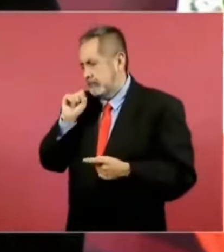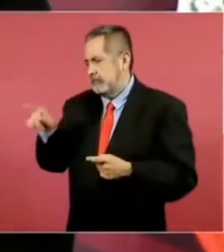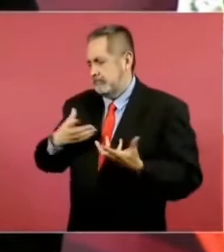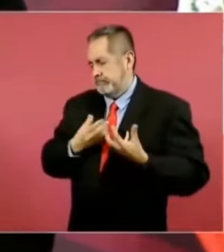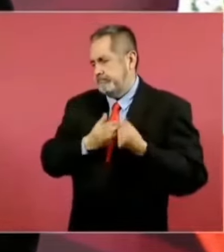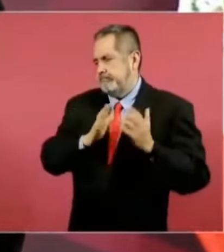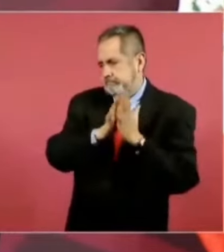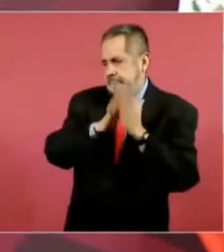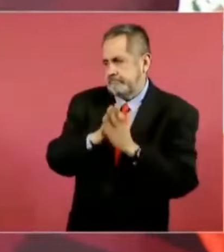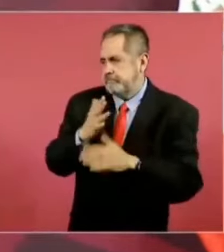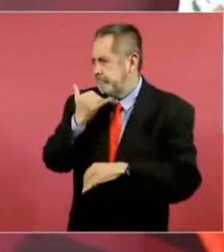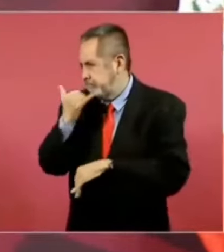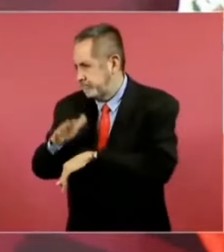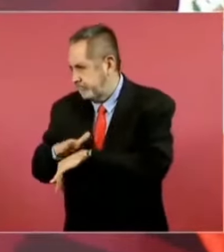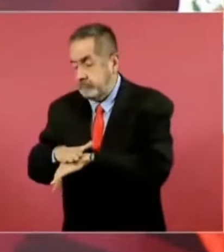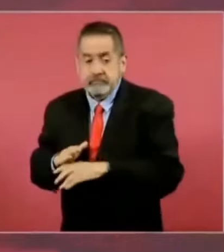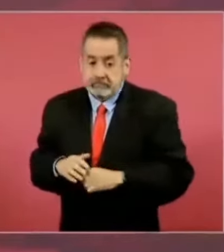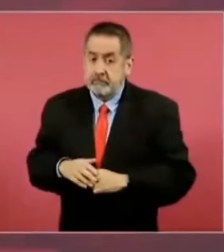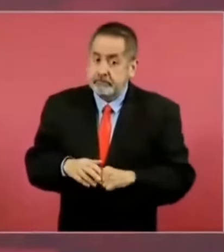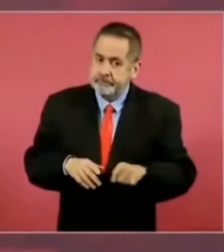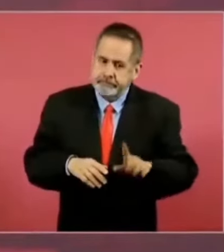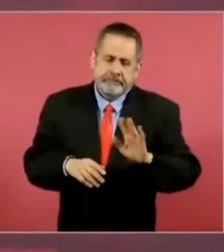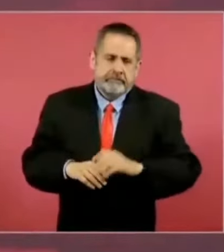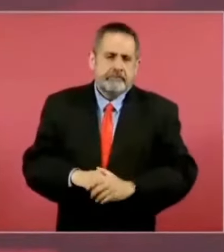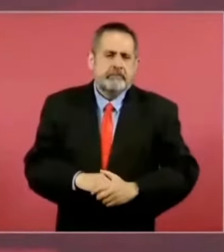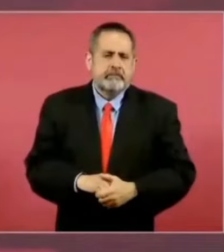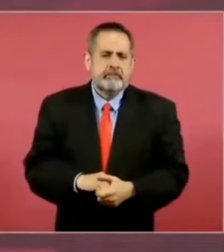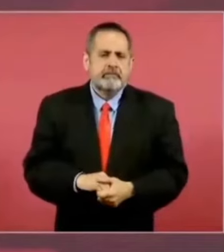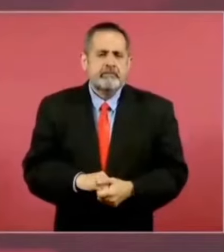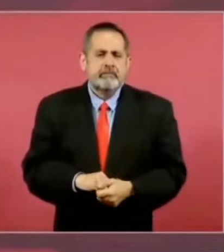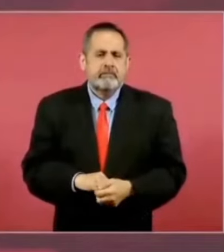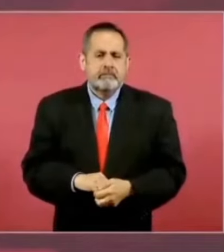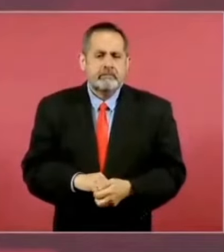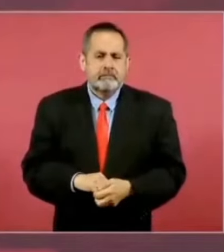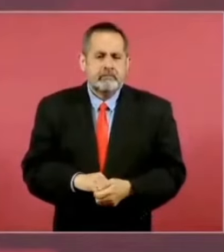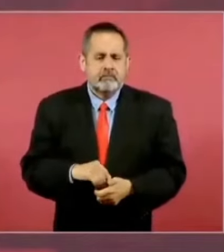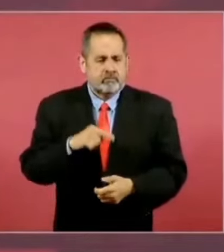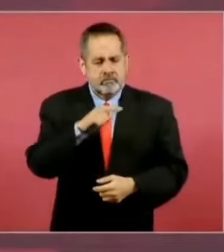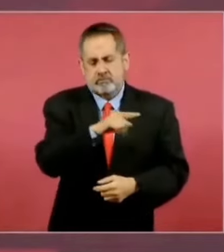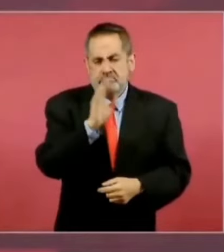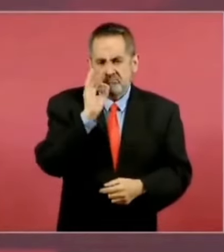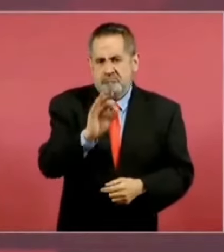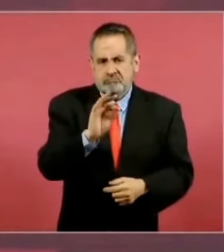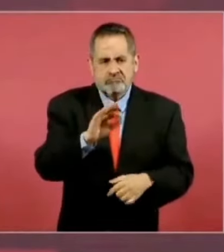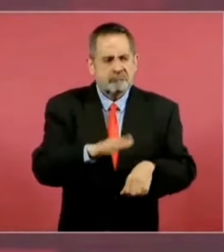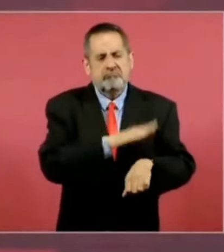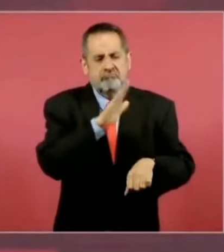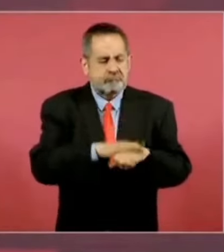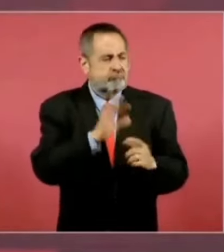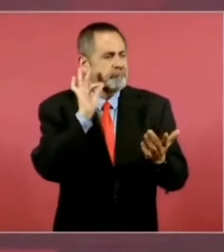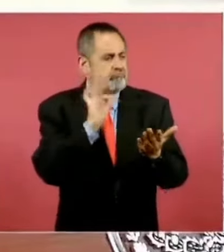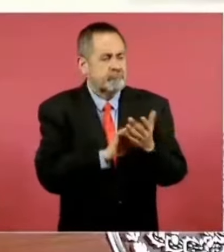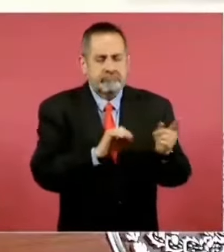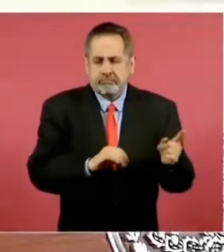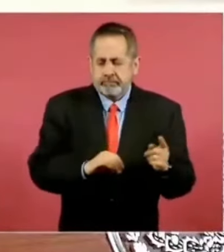Sí. O sea, porque es un buen acto de